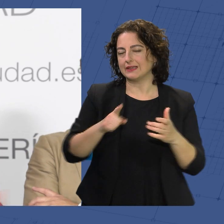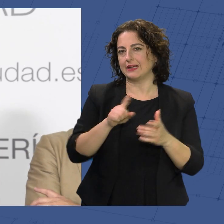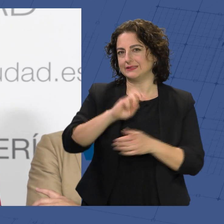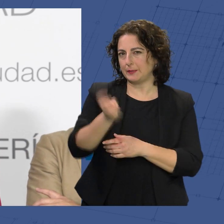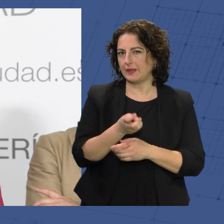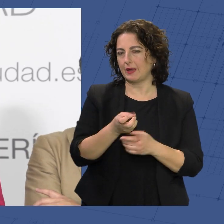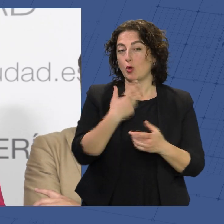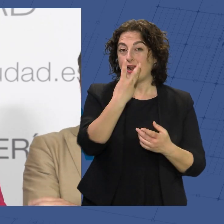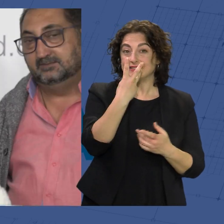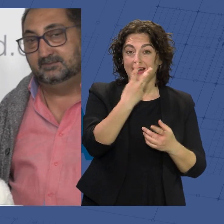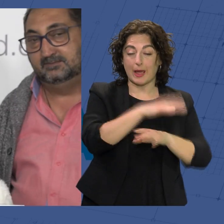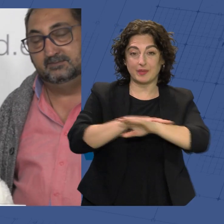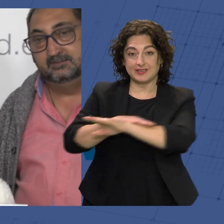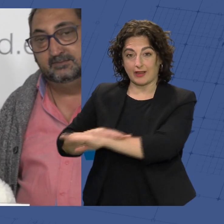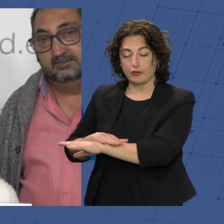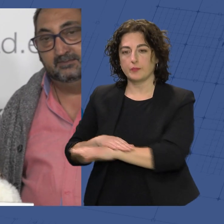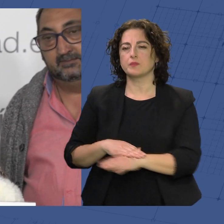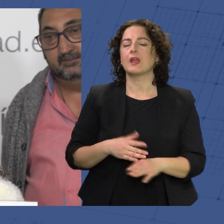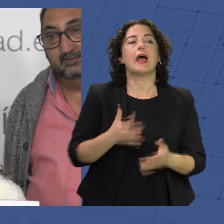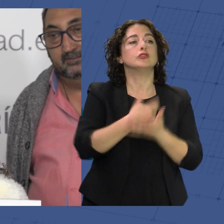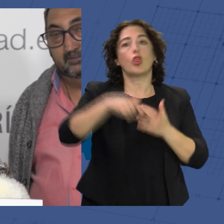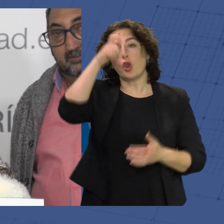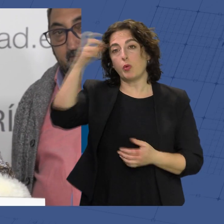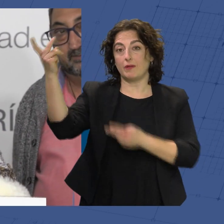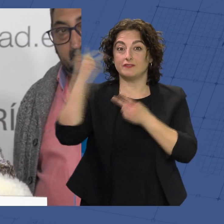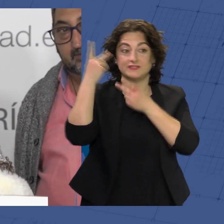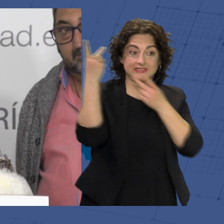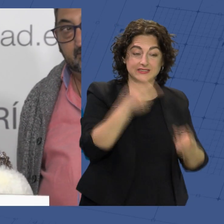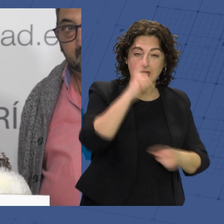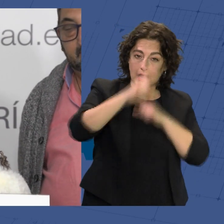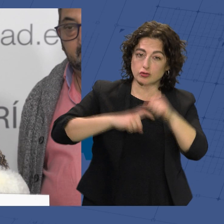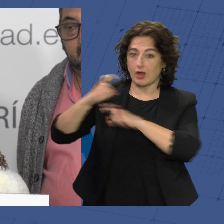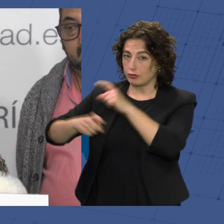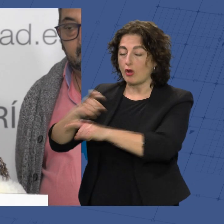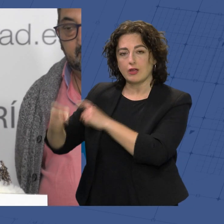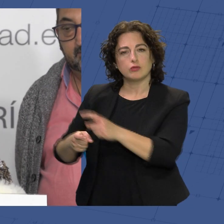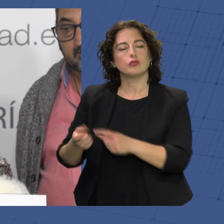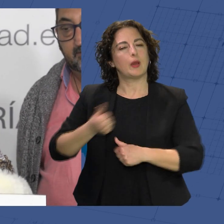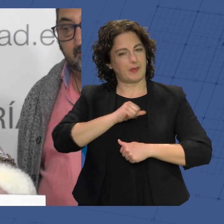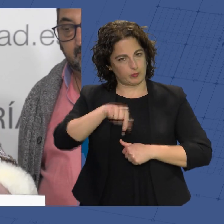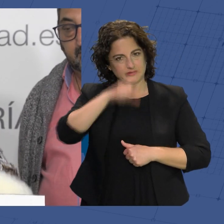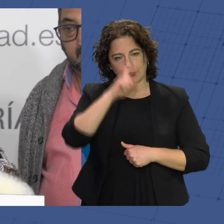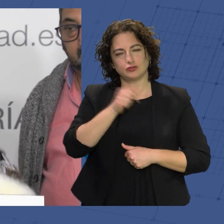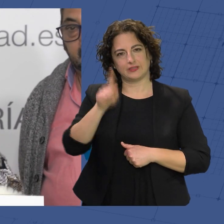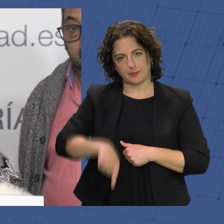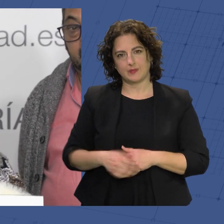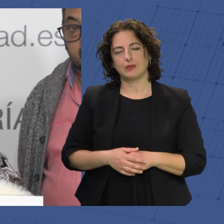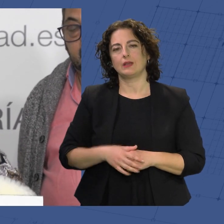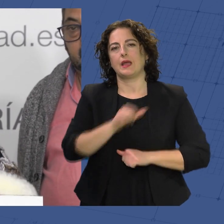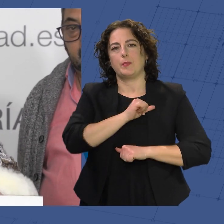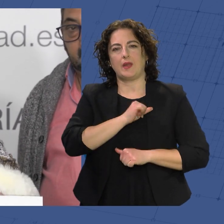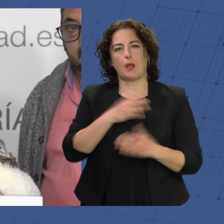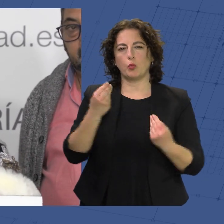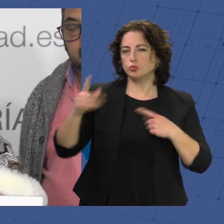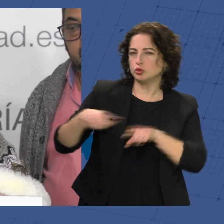están las tres administraciones. A todos los pueblos que nos visitan todos los años, lo esperamos también este año, y lo esperamos con